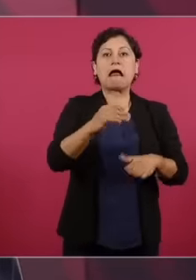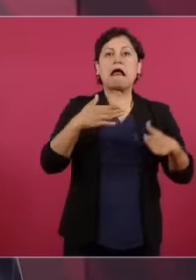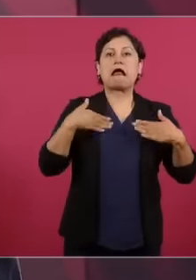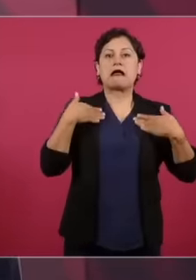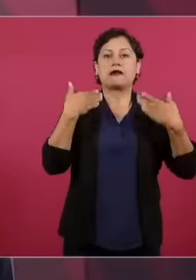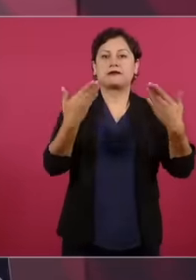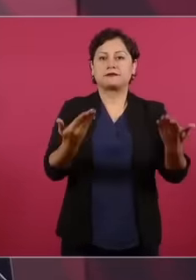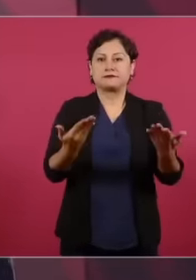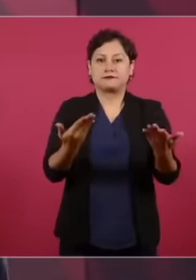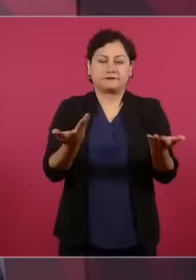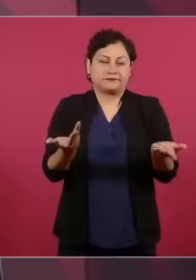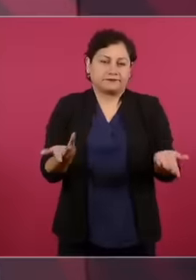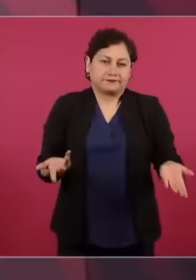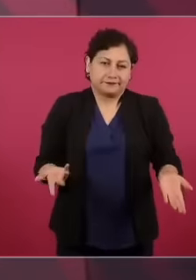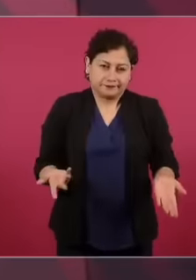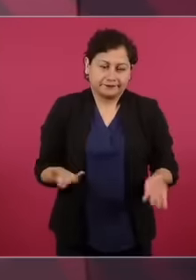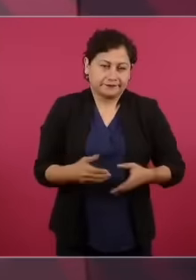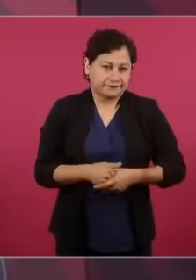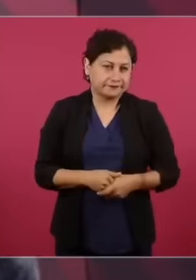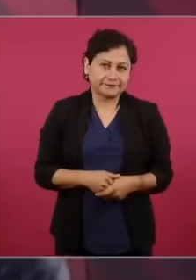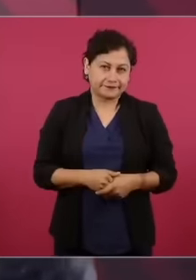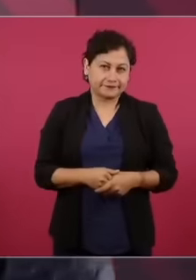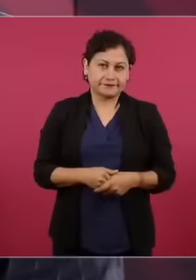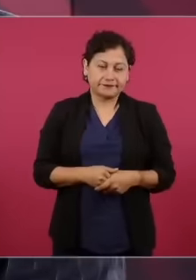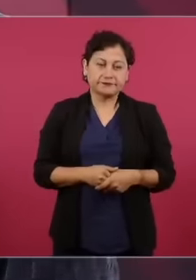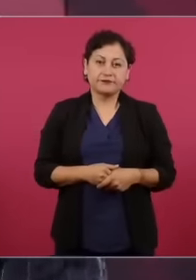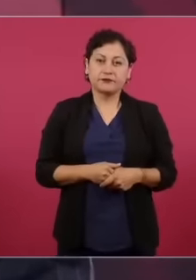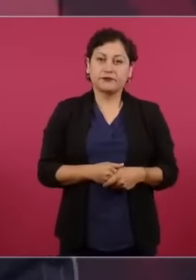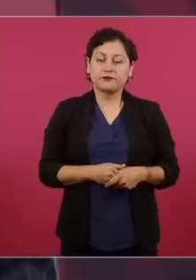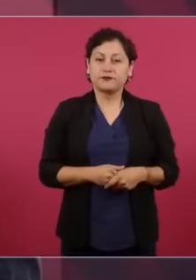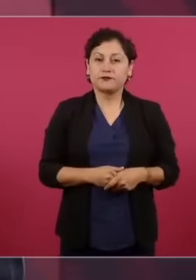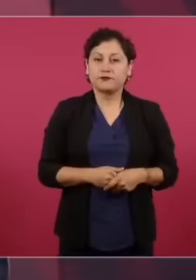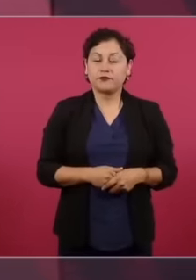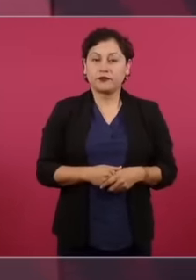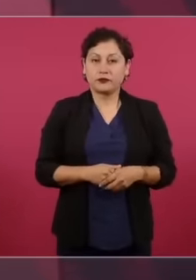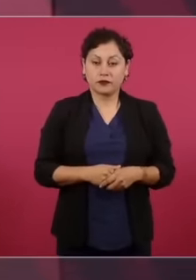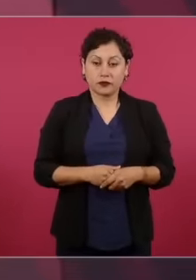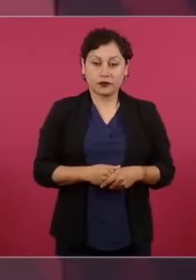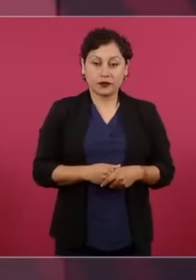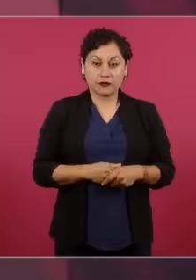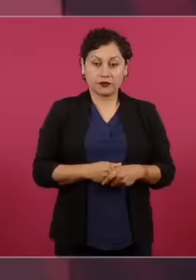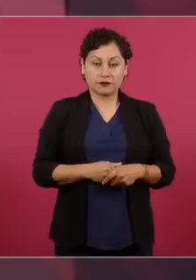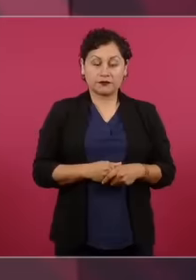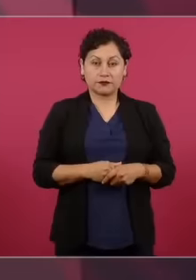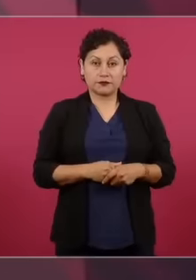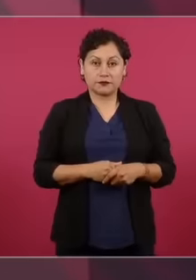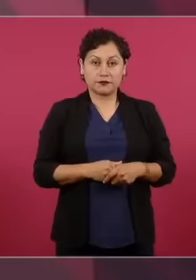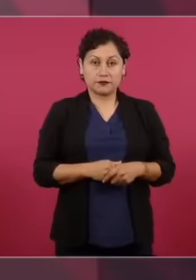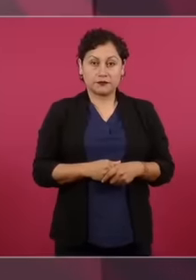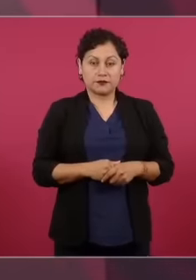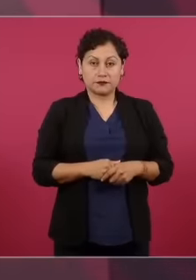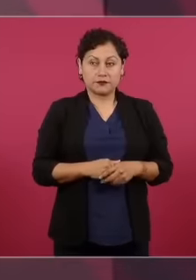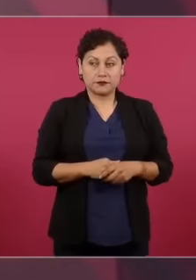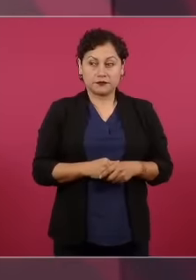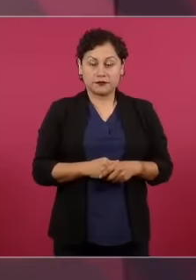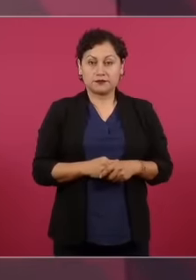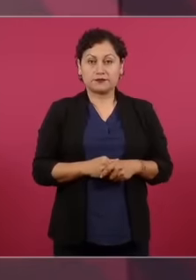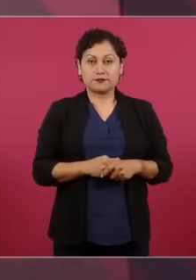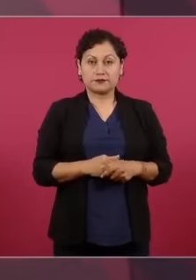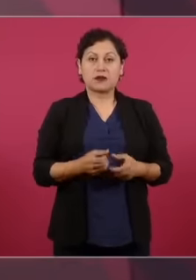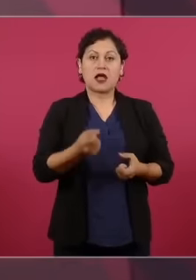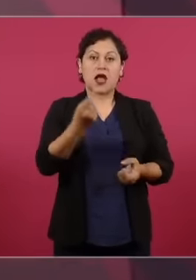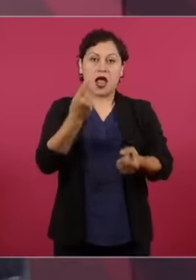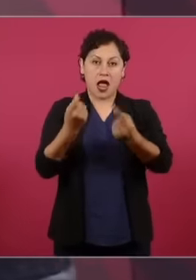y por eso pues me decían algunos que en Santa Fe en